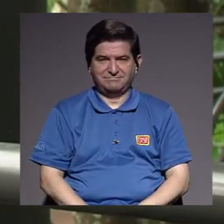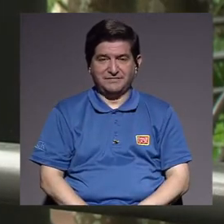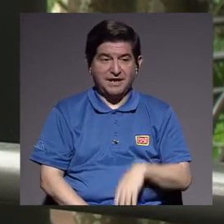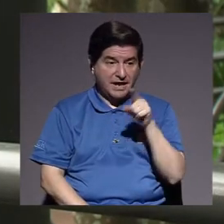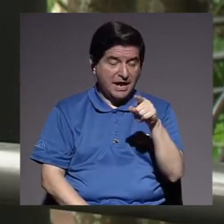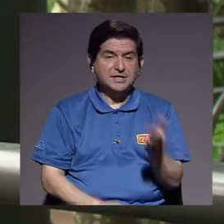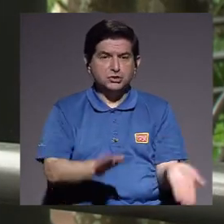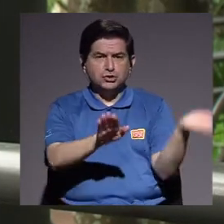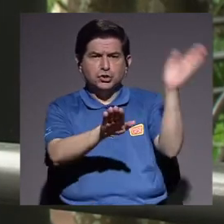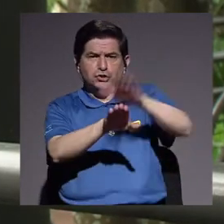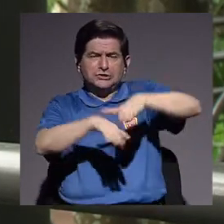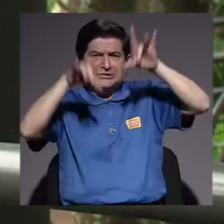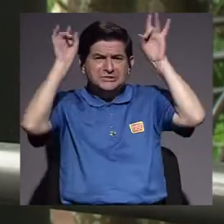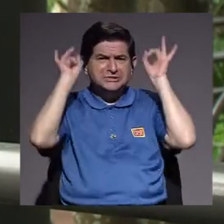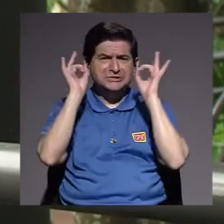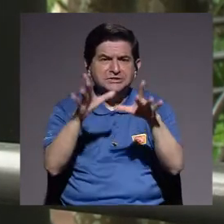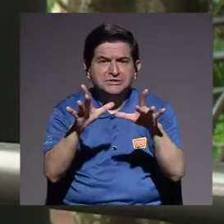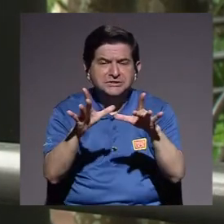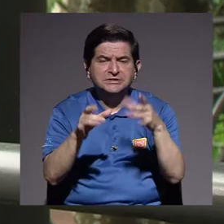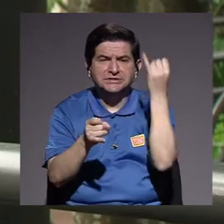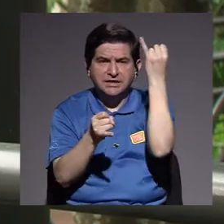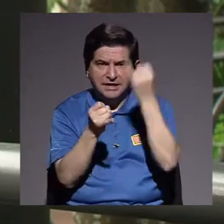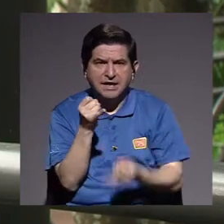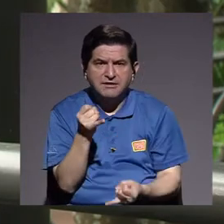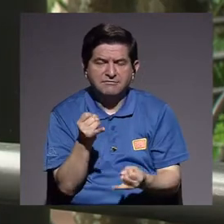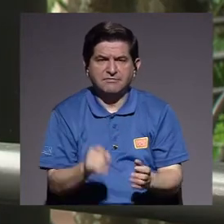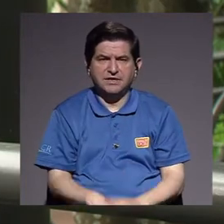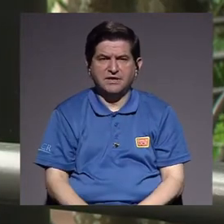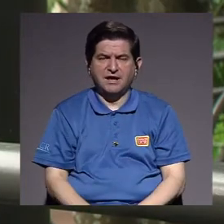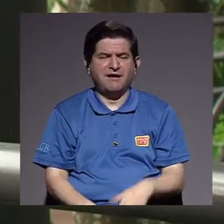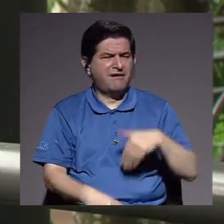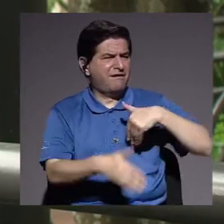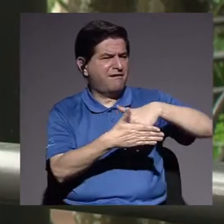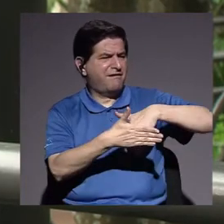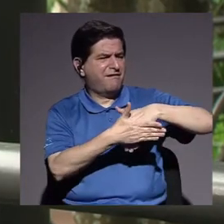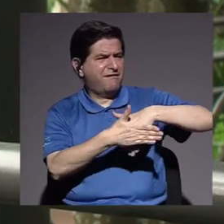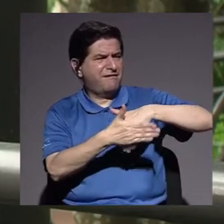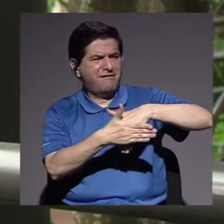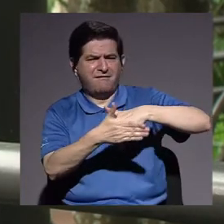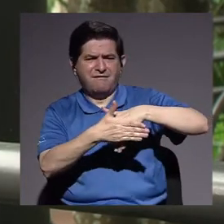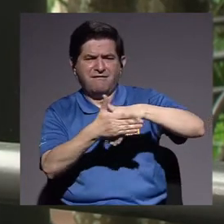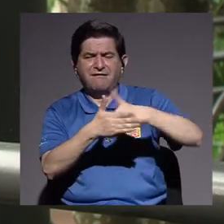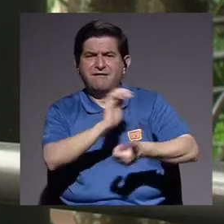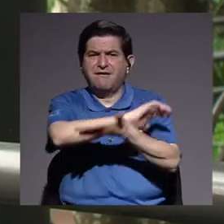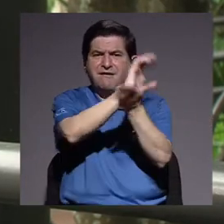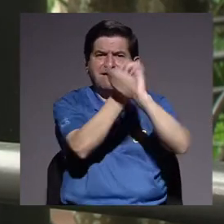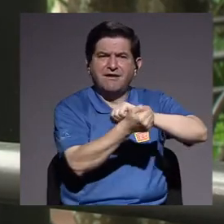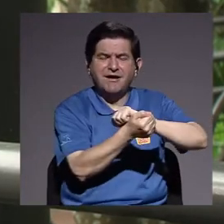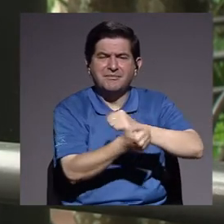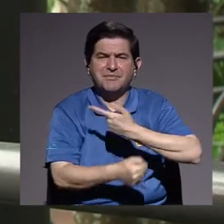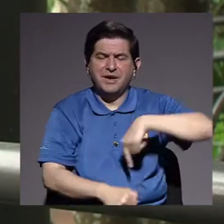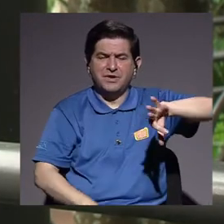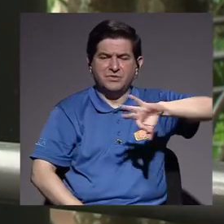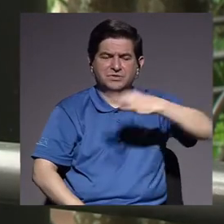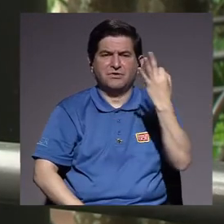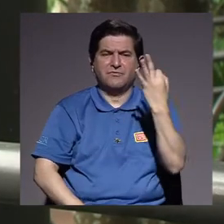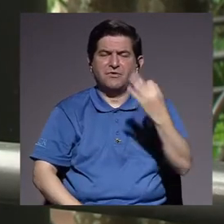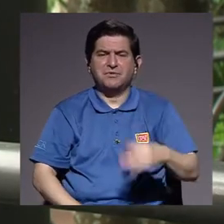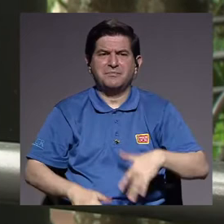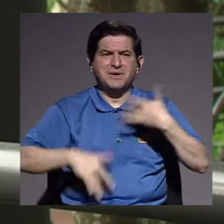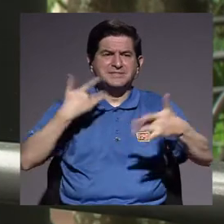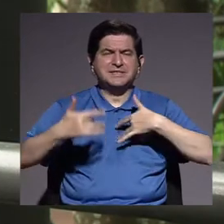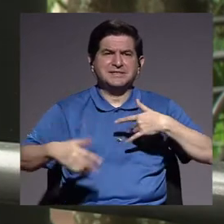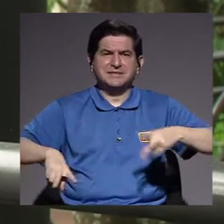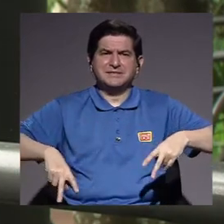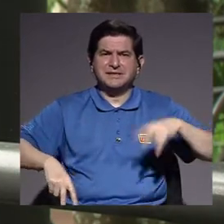Y eso es una trampa terrible, ¿verdad? Porque al final de cuentas nos imposibilita justamente cambiar nuestra forma de sentir, ver